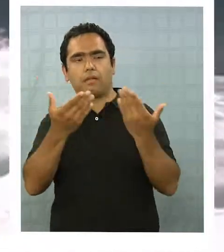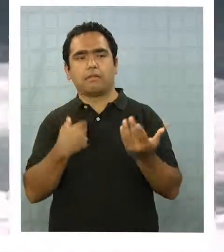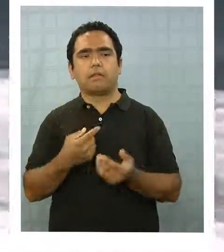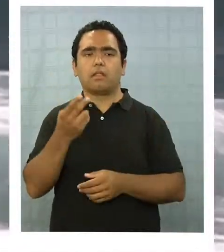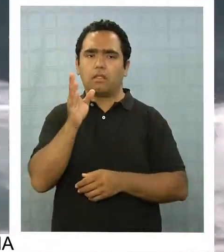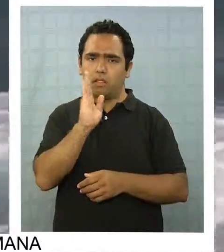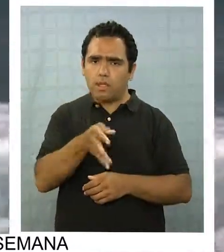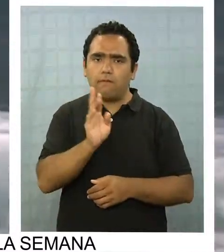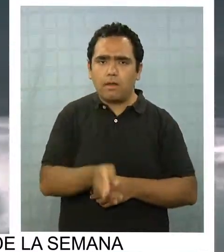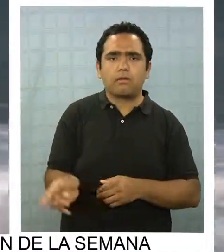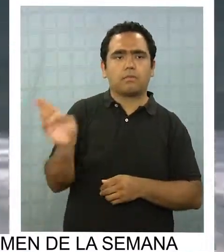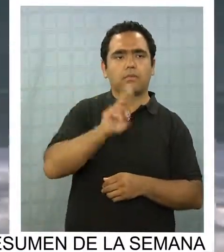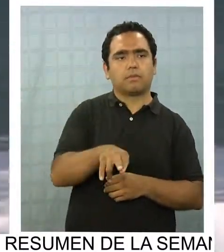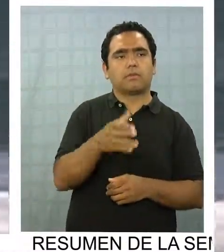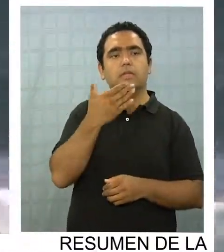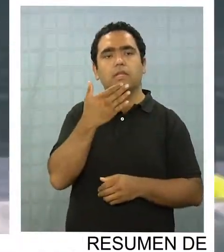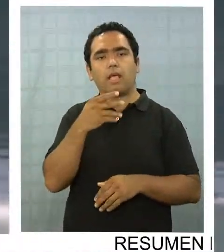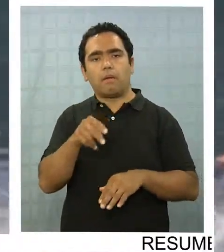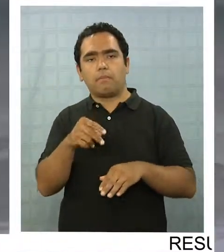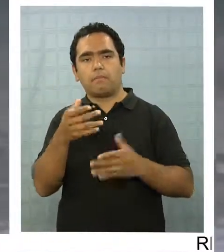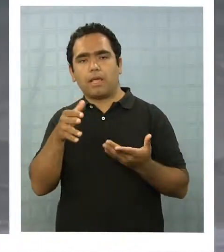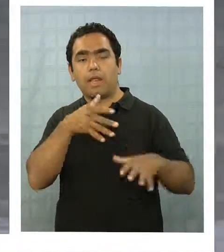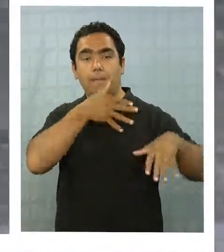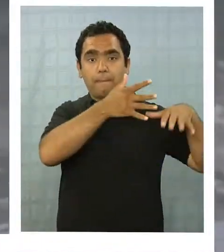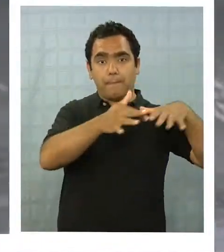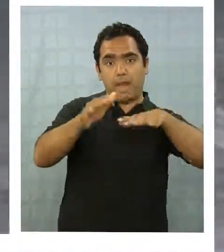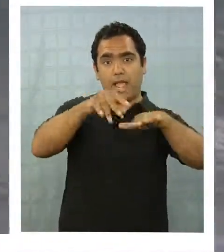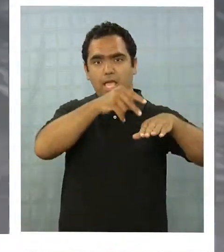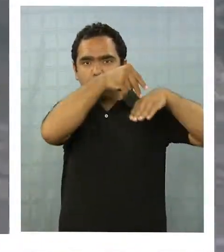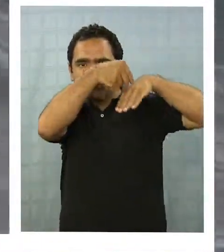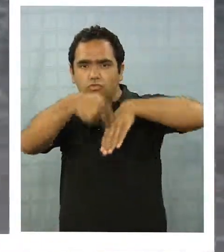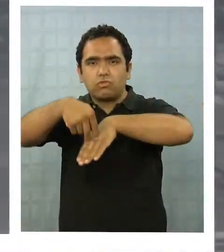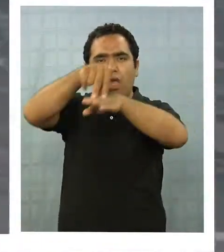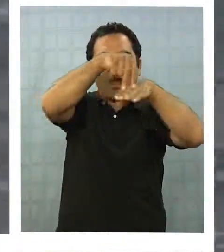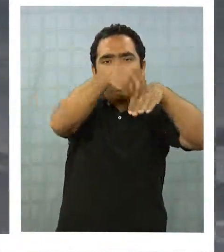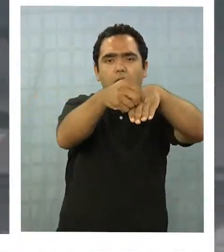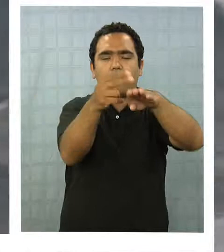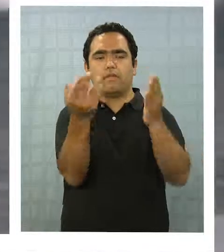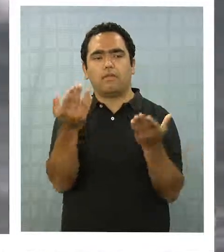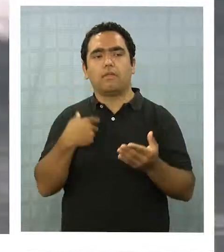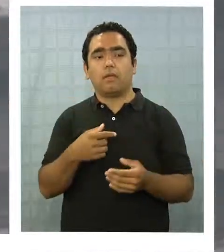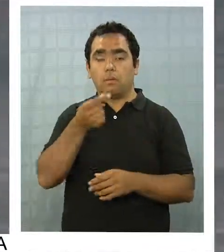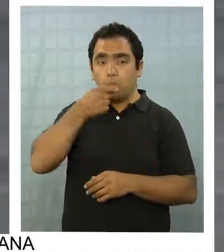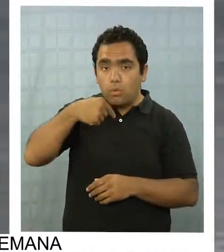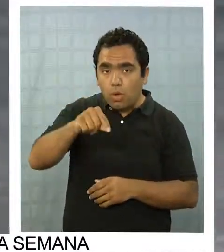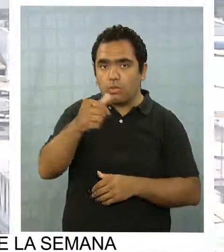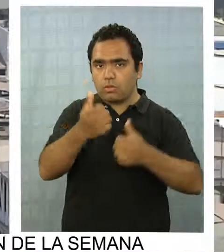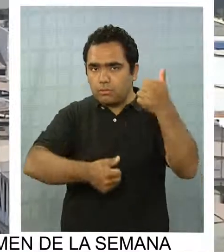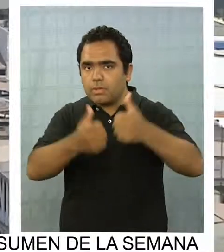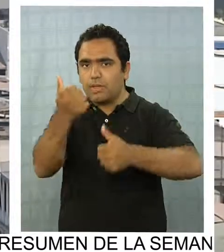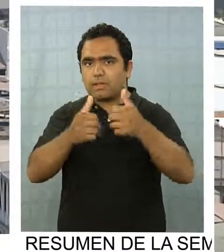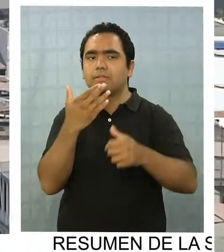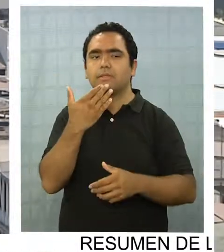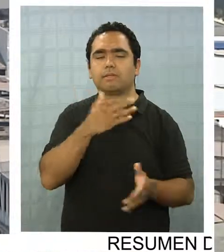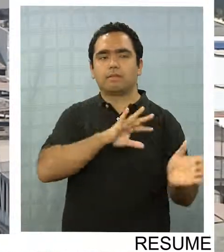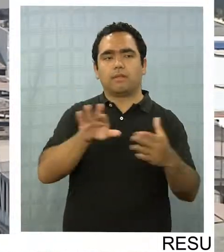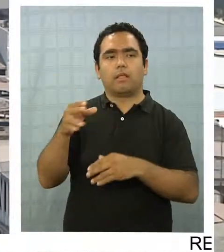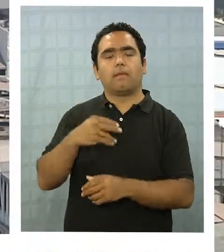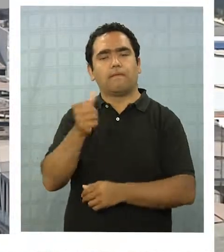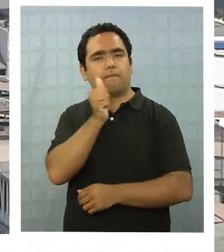Y tenemos lo que es la playa, lo que es el surf también atrae mucho turismo, ahora se viene también un mundial de odio, ahora fin de año. Le falta todavía